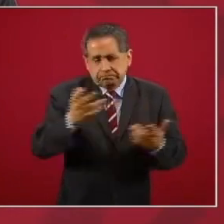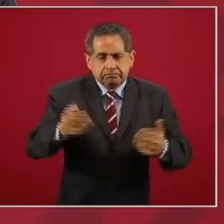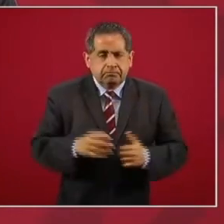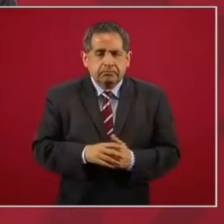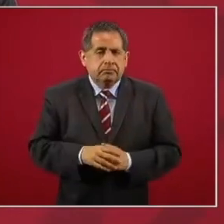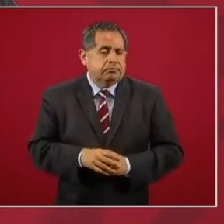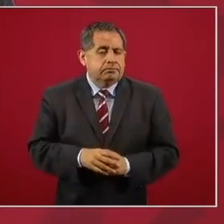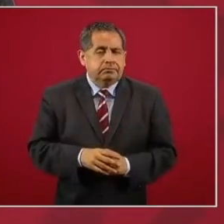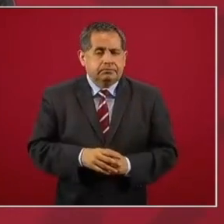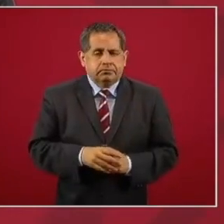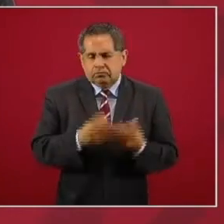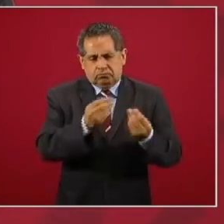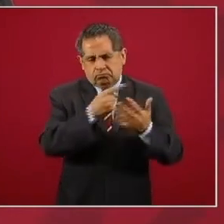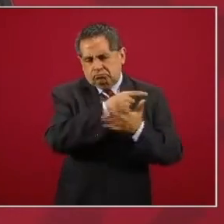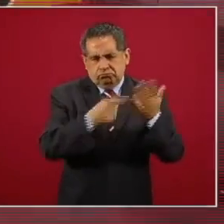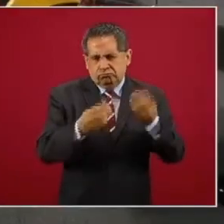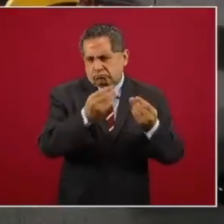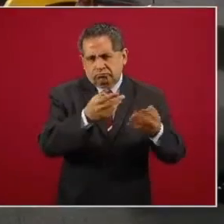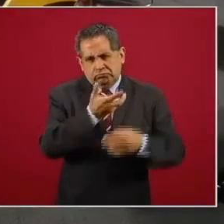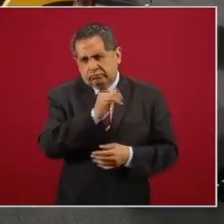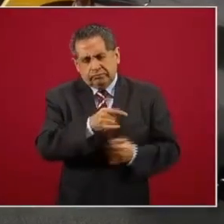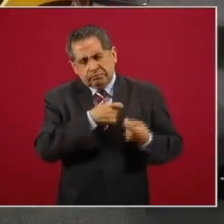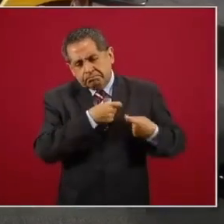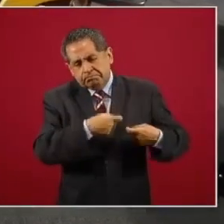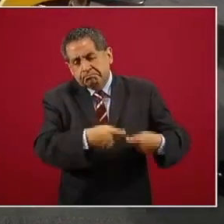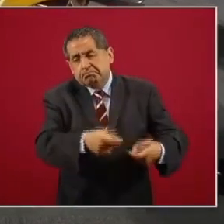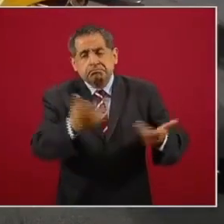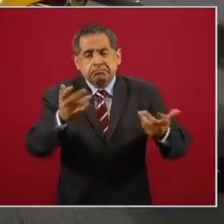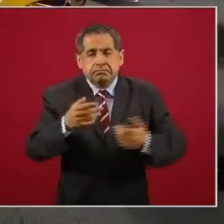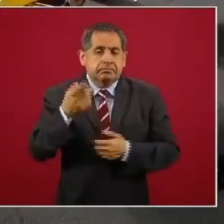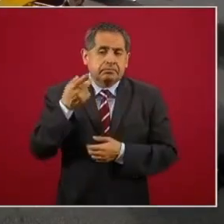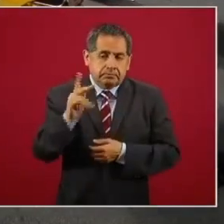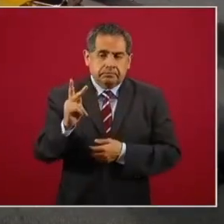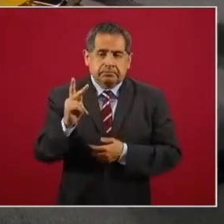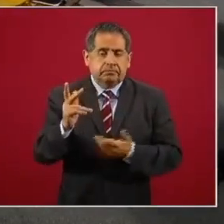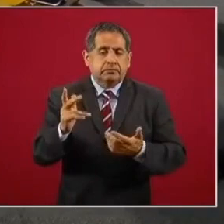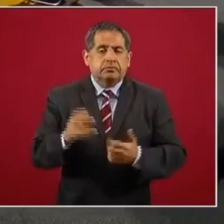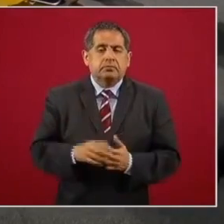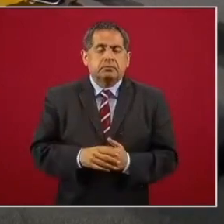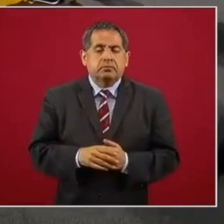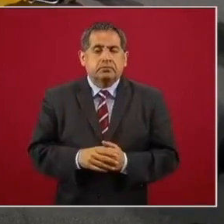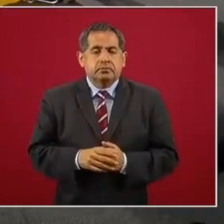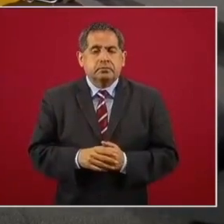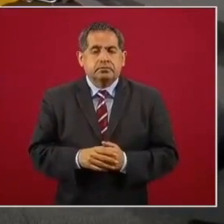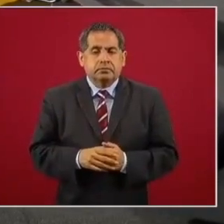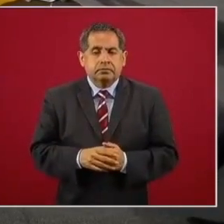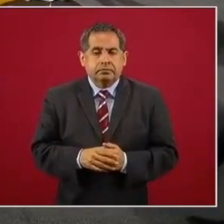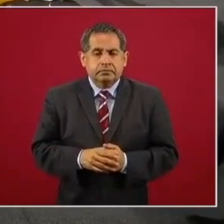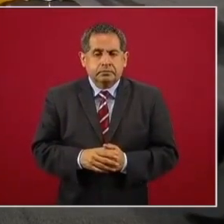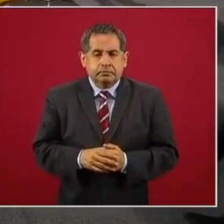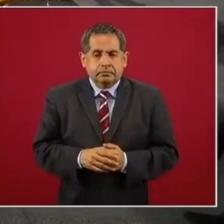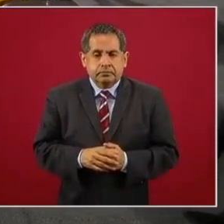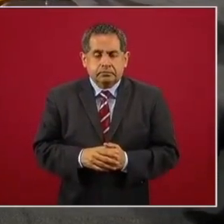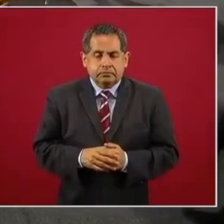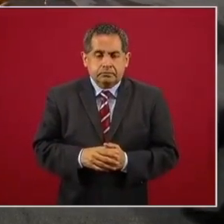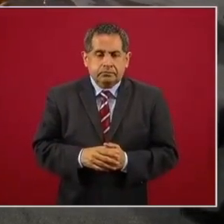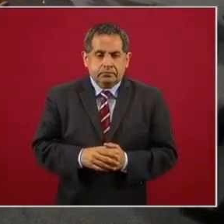muchas son hereditarias, pero si